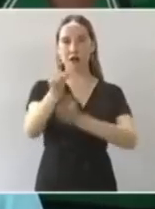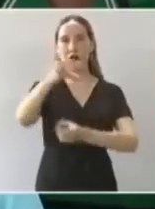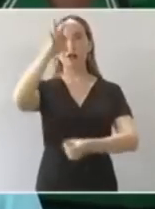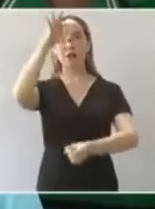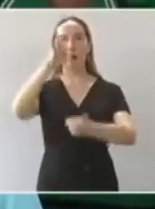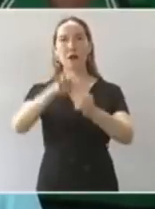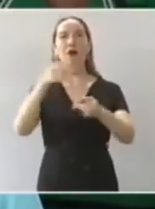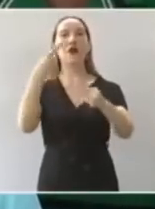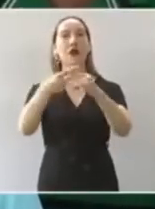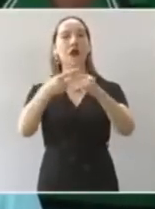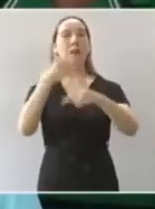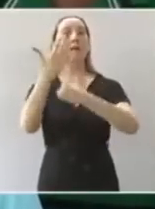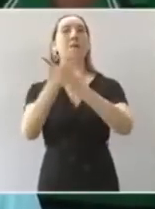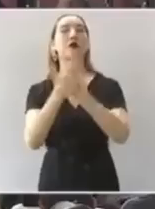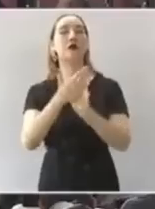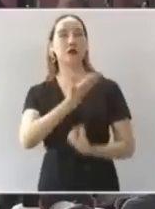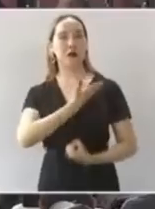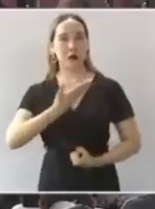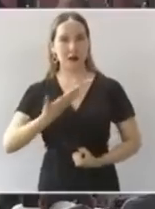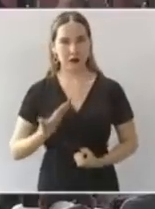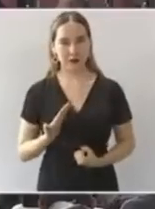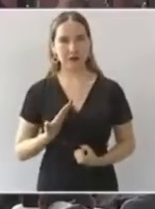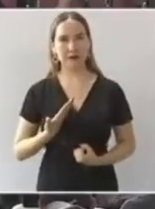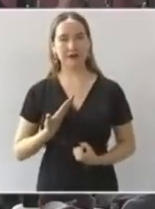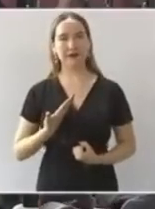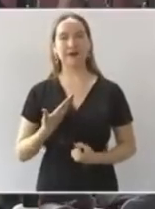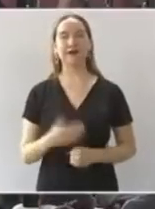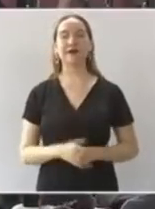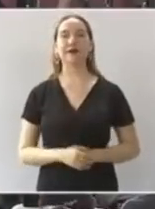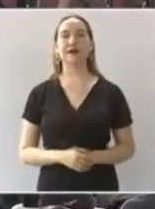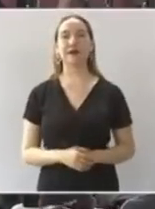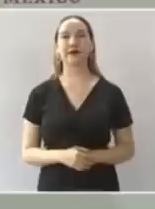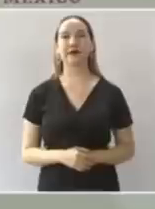el candidato a la presidencia de nuestro movimiento.